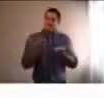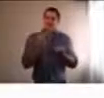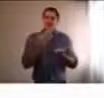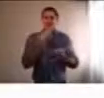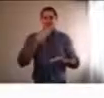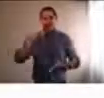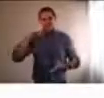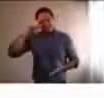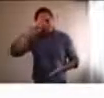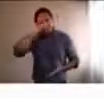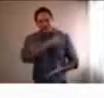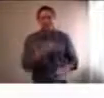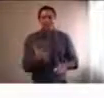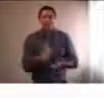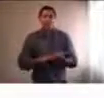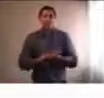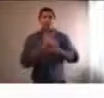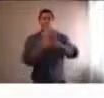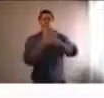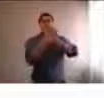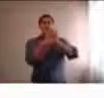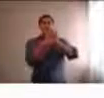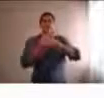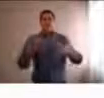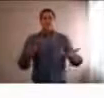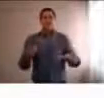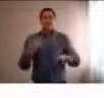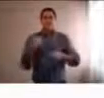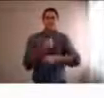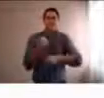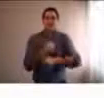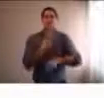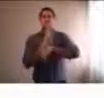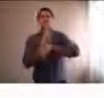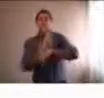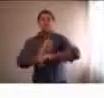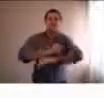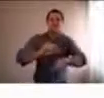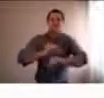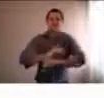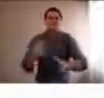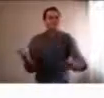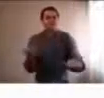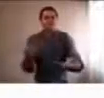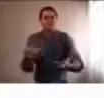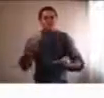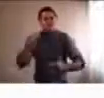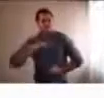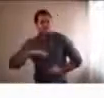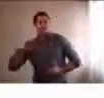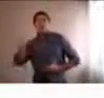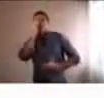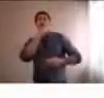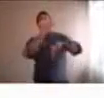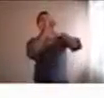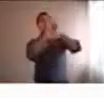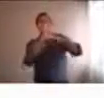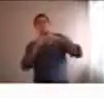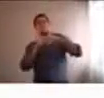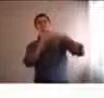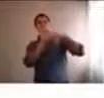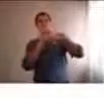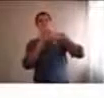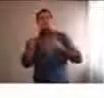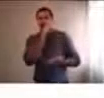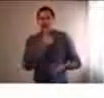trabajar de manera virtual con los docentes. Y además generó también un impacto muy brutal en todo lo